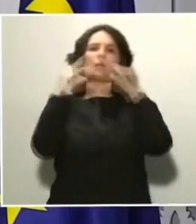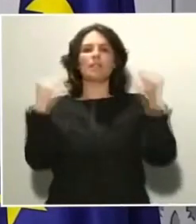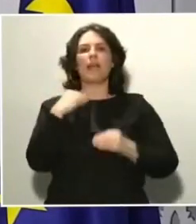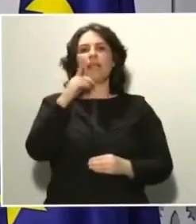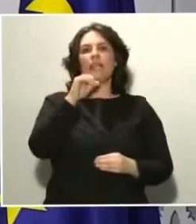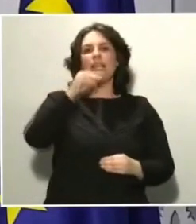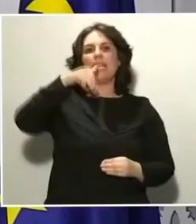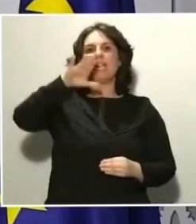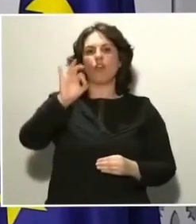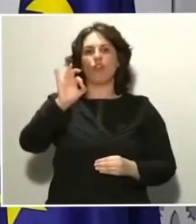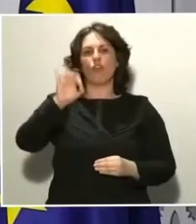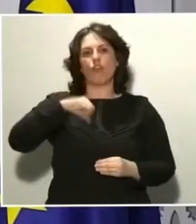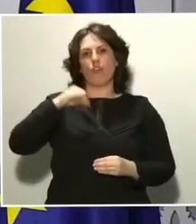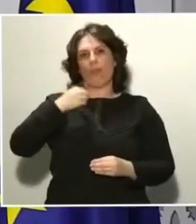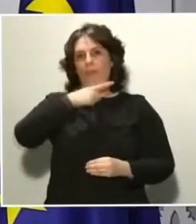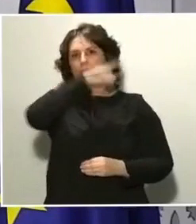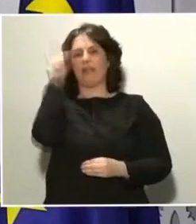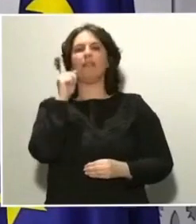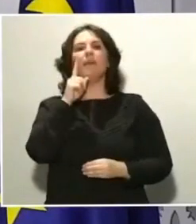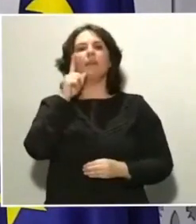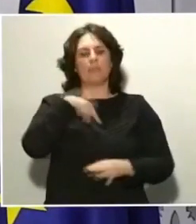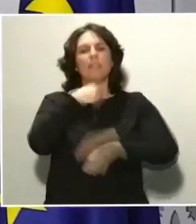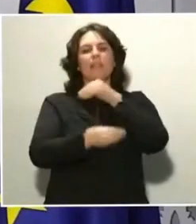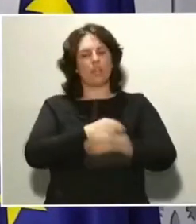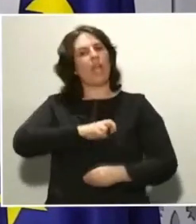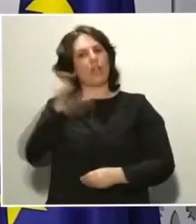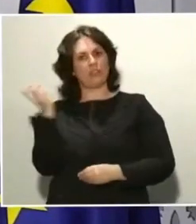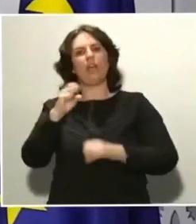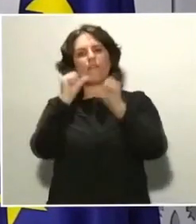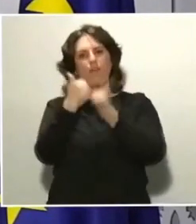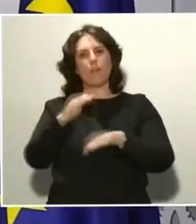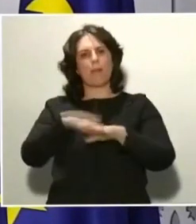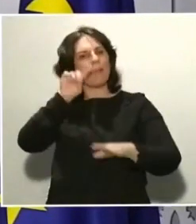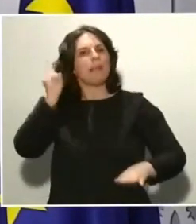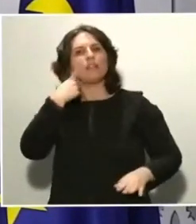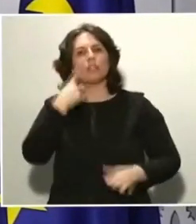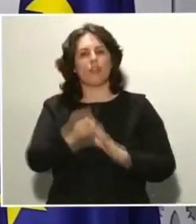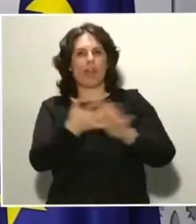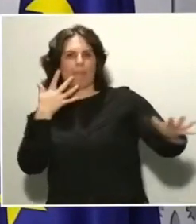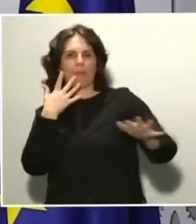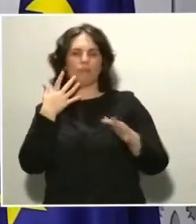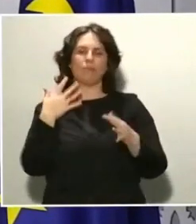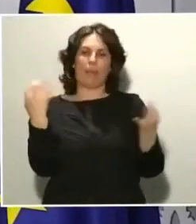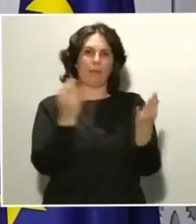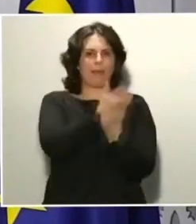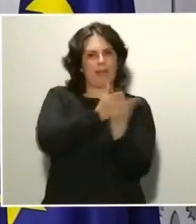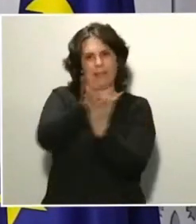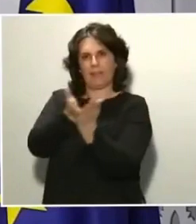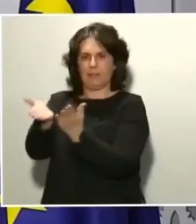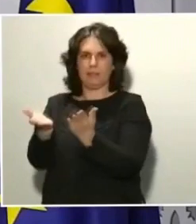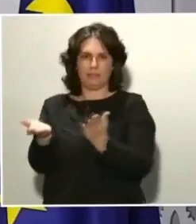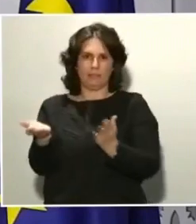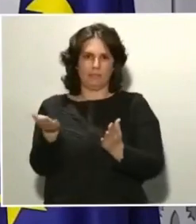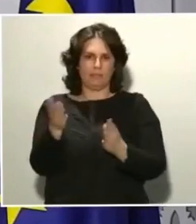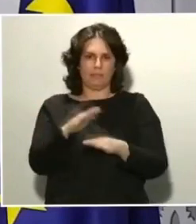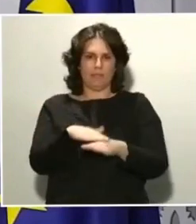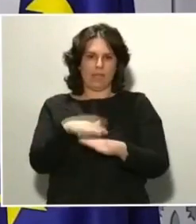completamente independiente de diagnóstico rápido que, bueno, pues por supuesto hay que trabajar en varias líneas de manera que tengamos cubiertos todas las